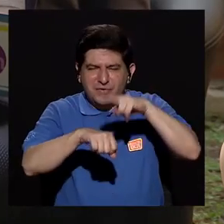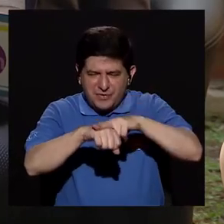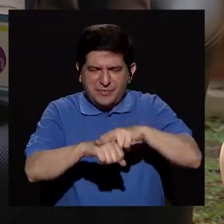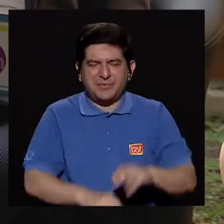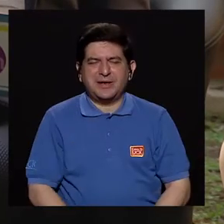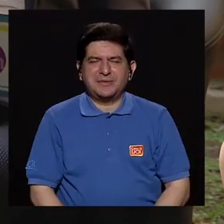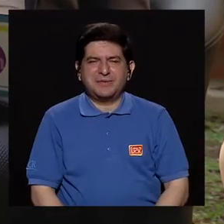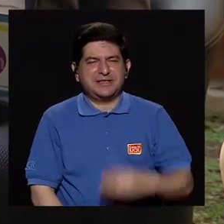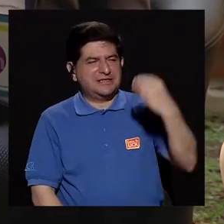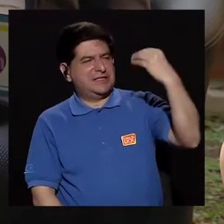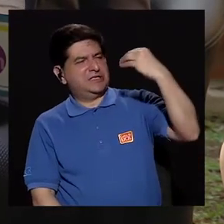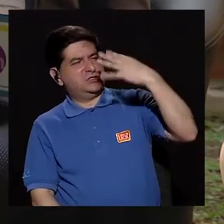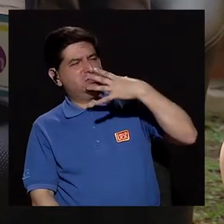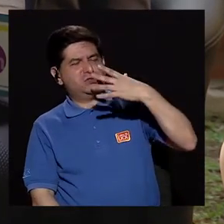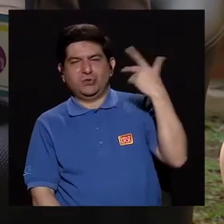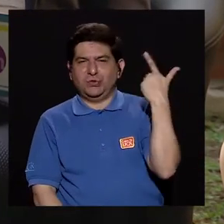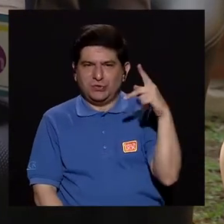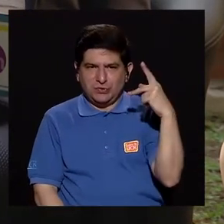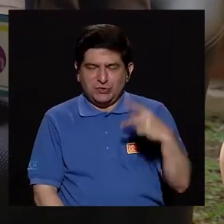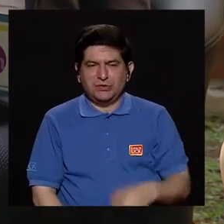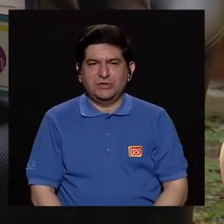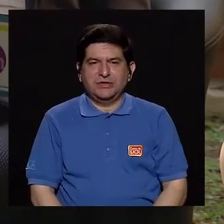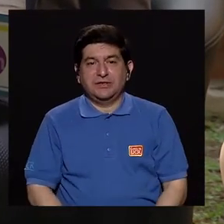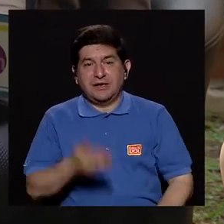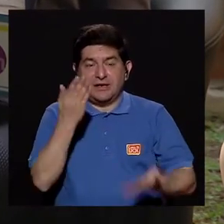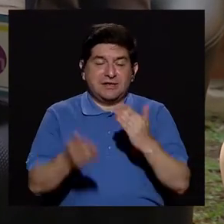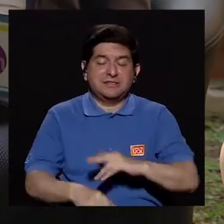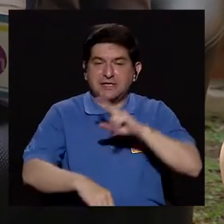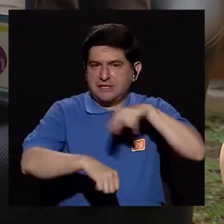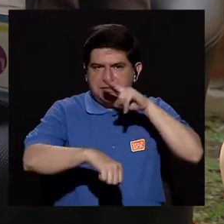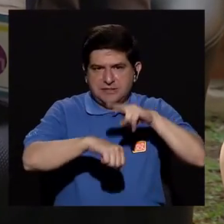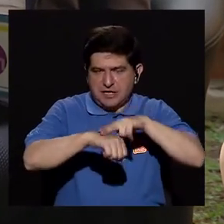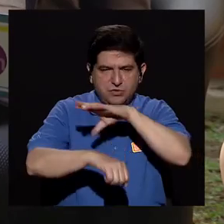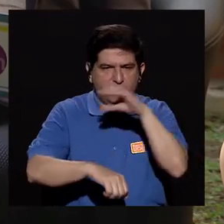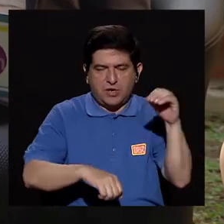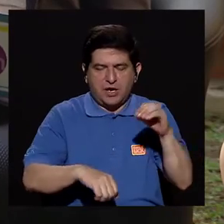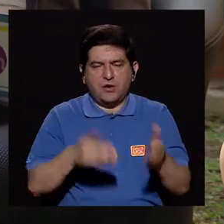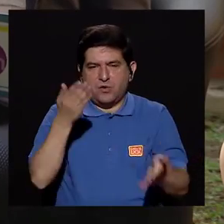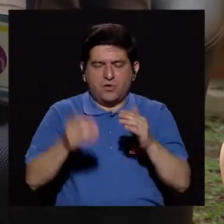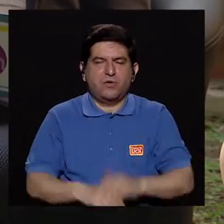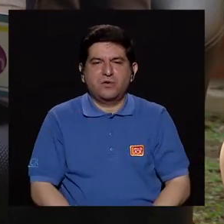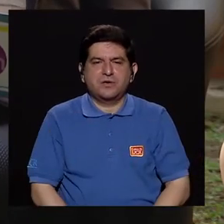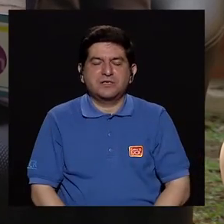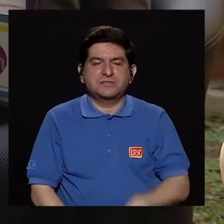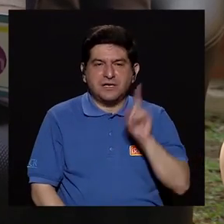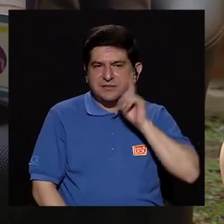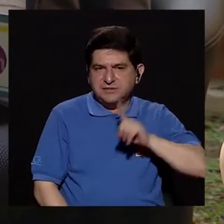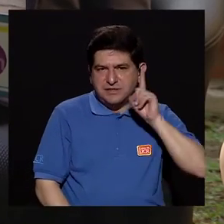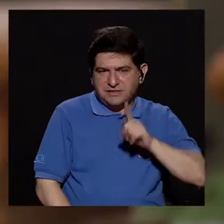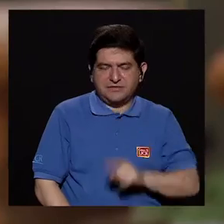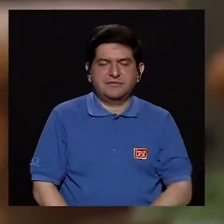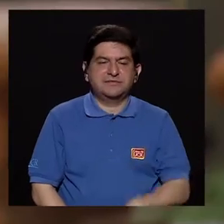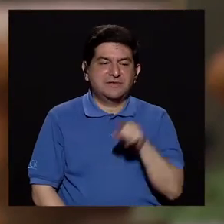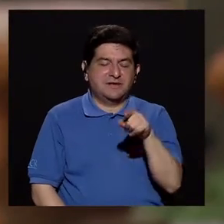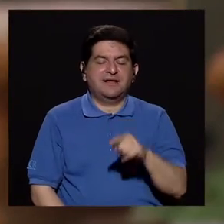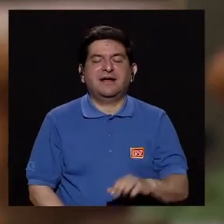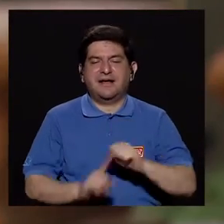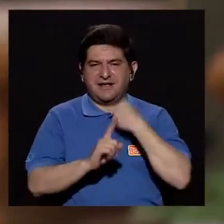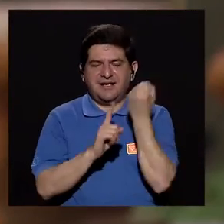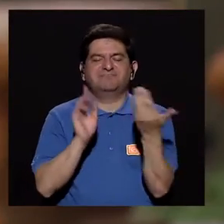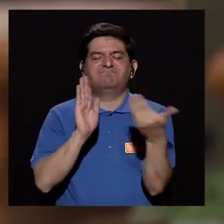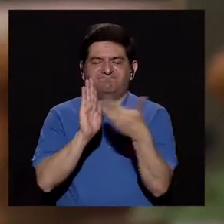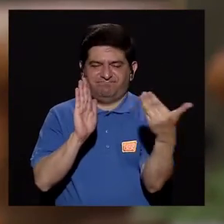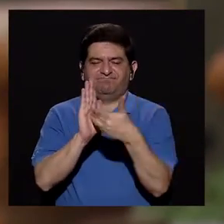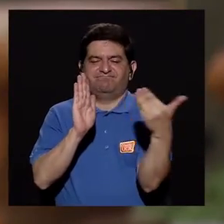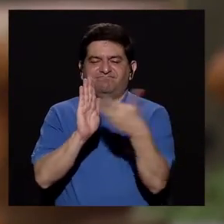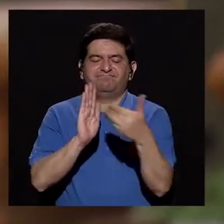asoleados o más expuestos a la radiación, sea artificial, como las cámaras de bronceado o sea el sol, serán los más